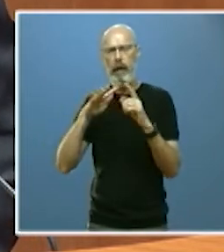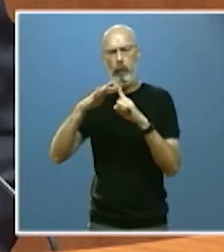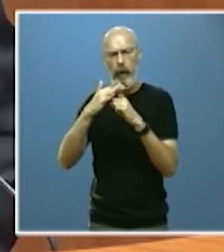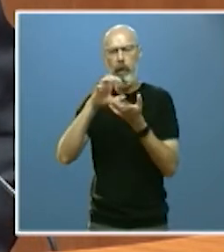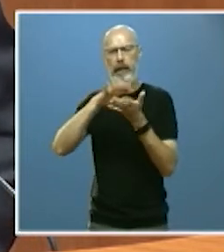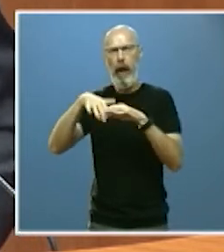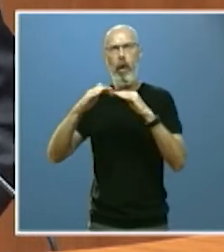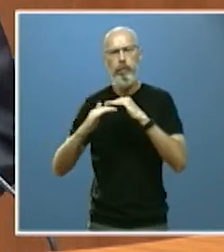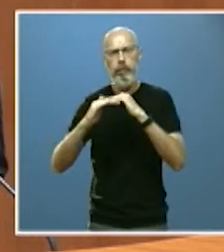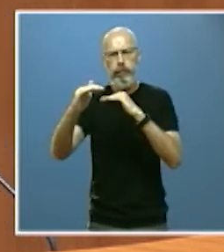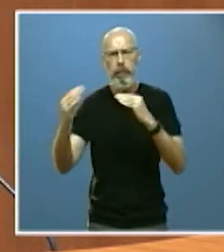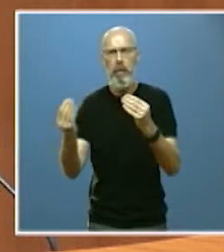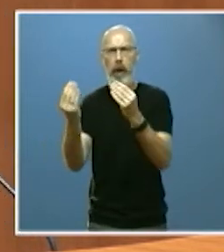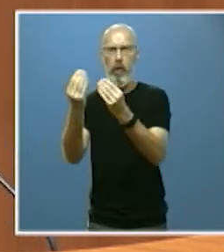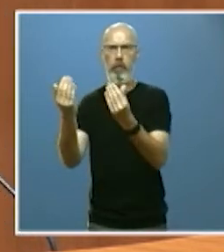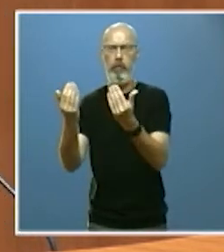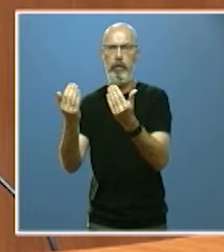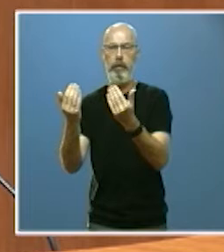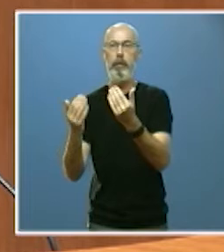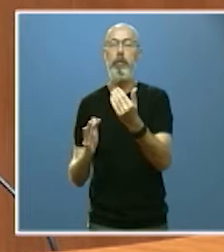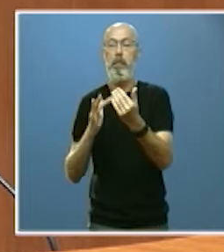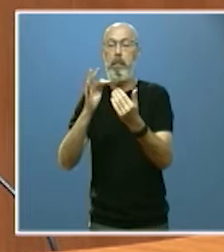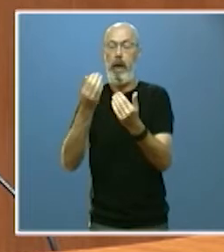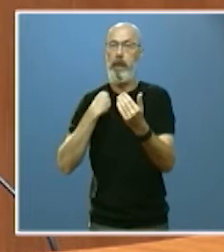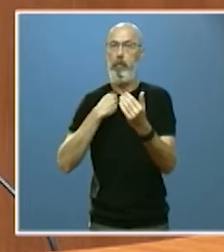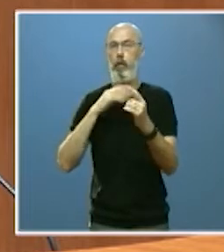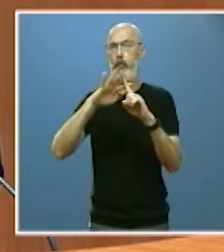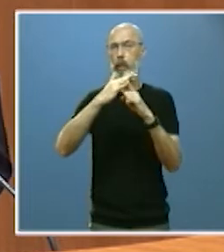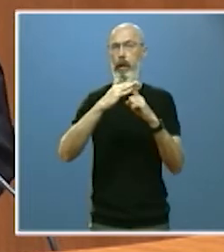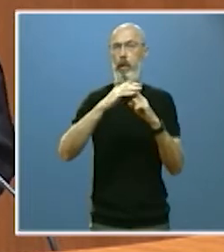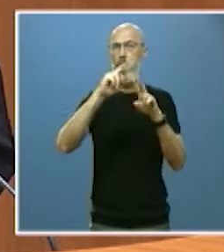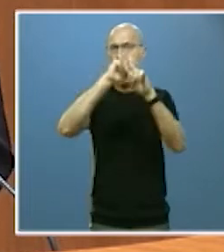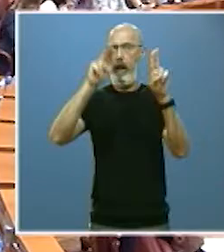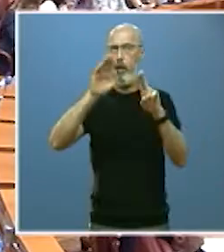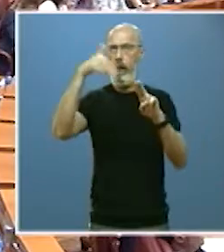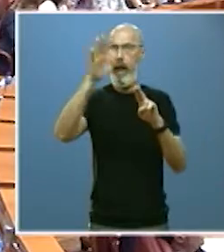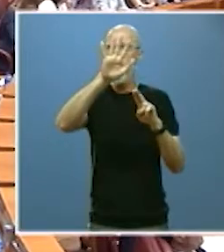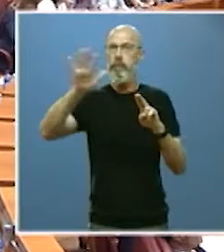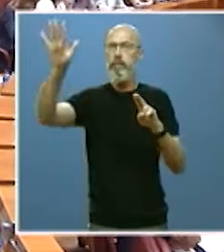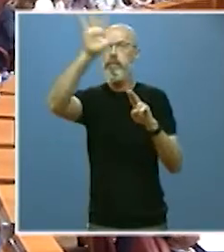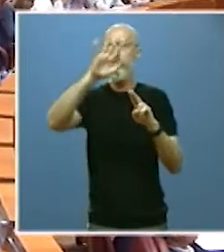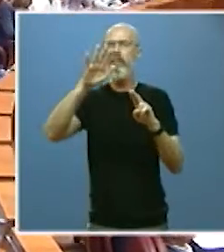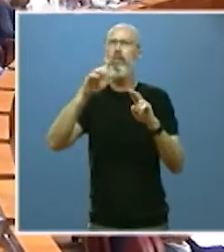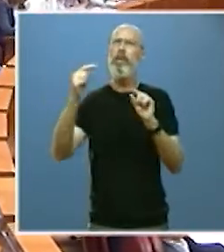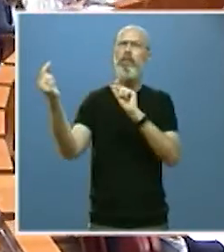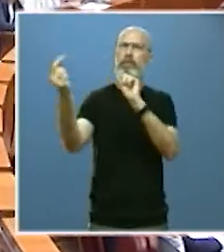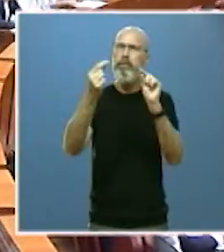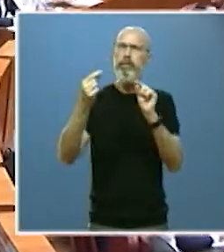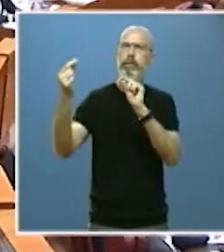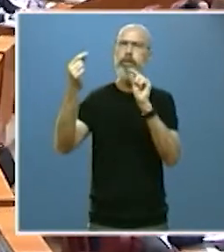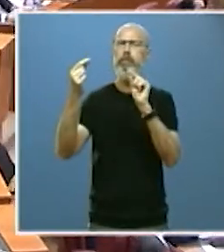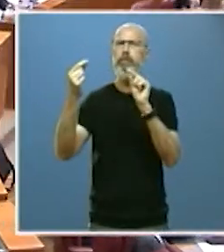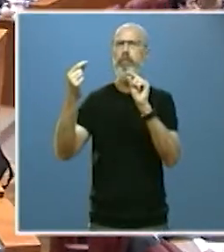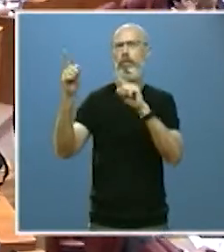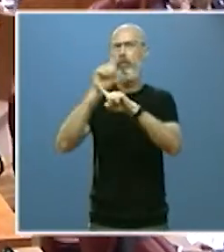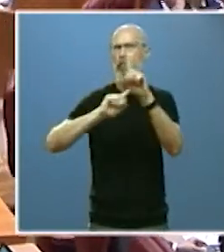León. Todavía más cuando en el ámbito internacional asistimos a una grave escalada de tensiones geopolíticas y a